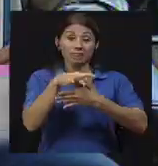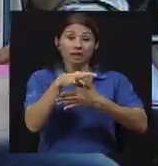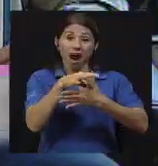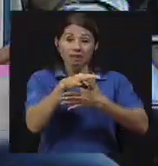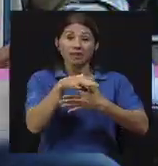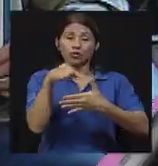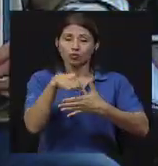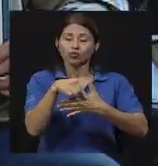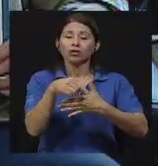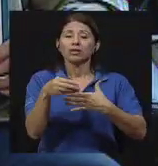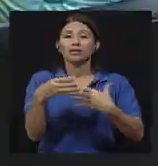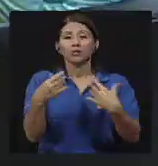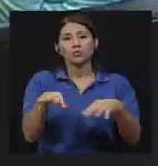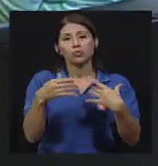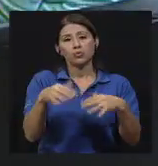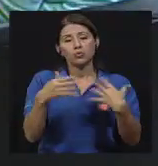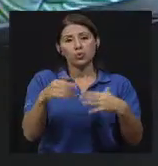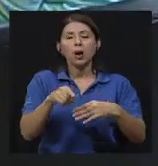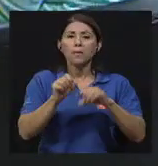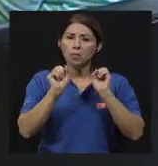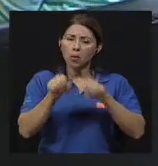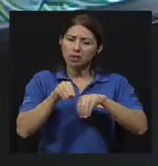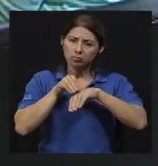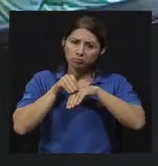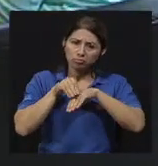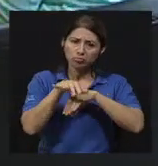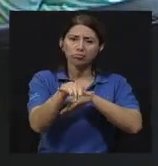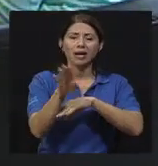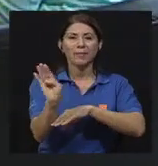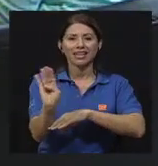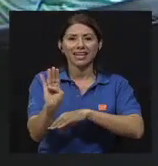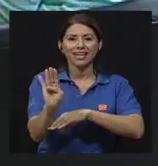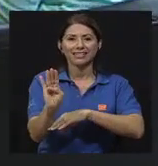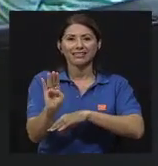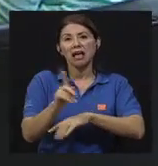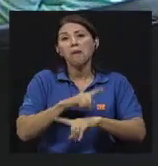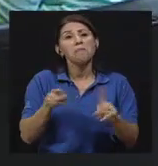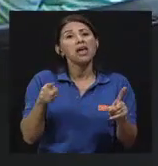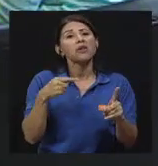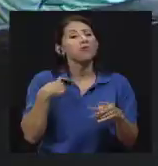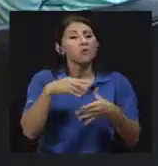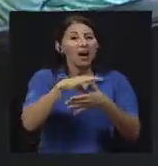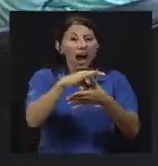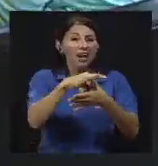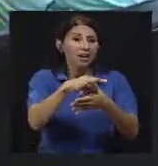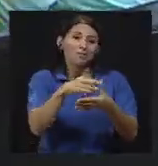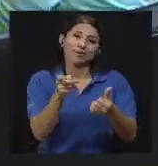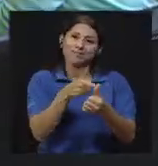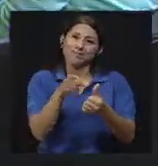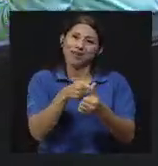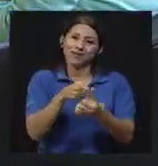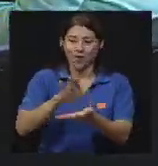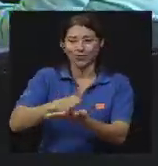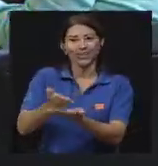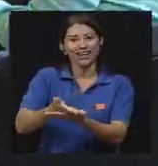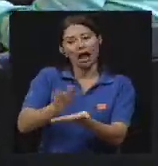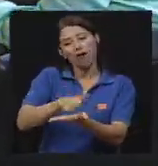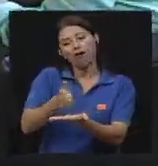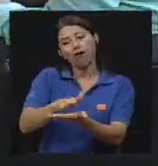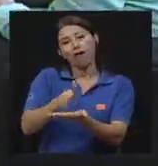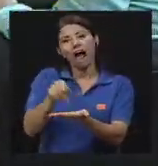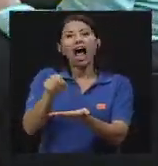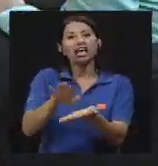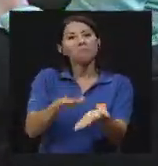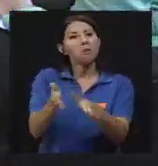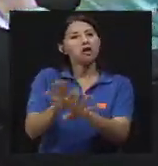proteínicos son muy importantes porque transmiten esas bacterias, pero uno se los come cocinados, entonces ahí la matamos. ¿Cuál